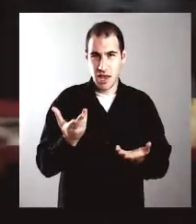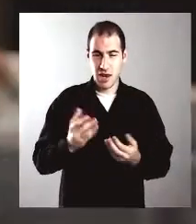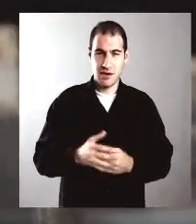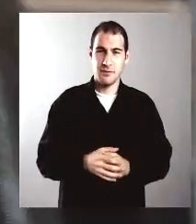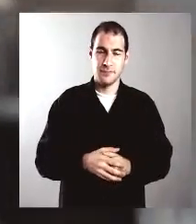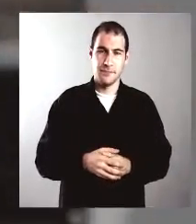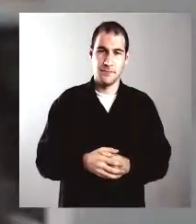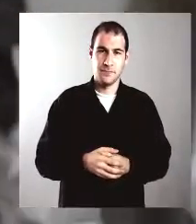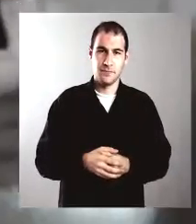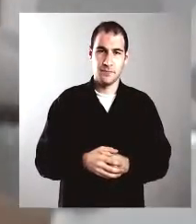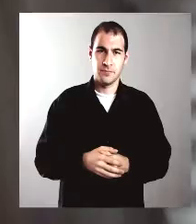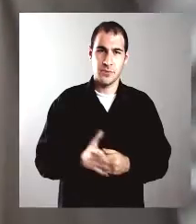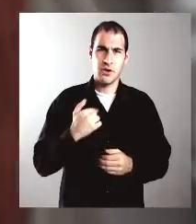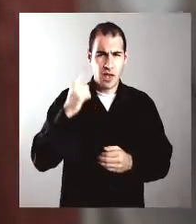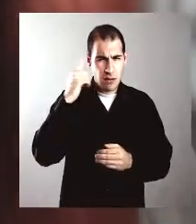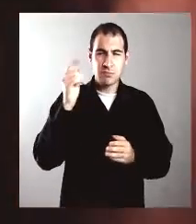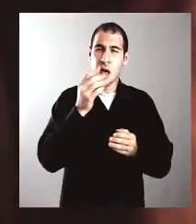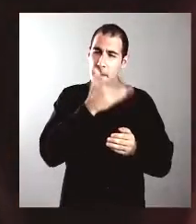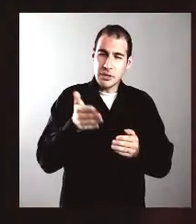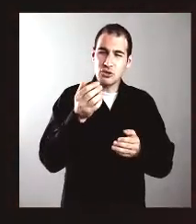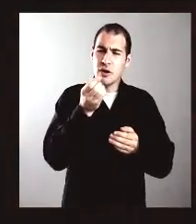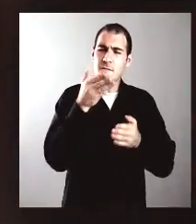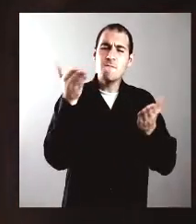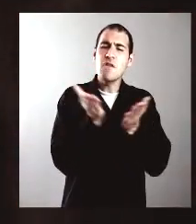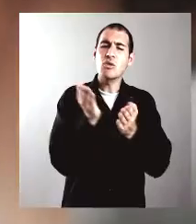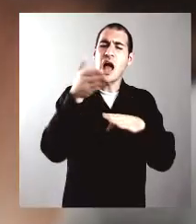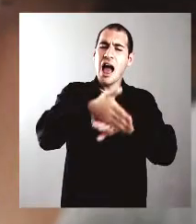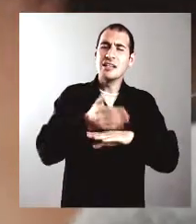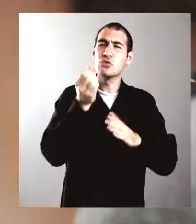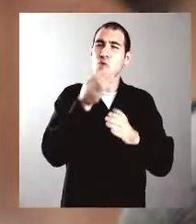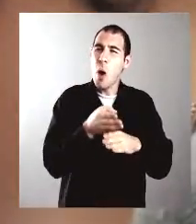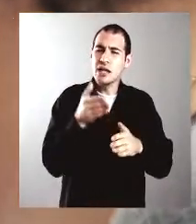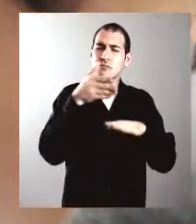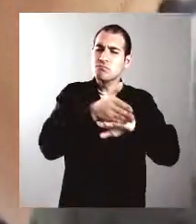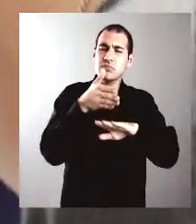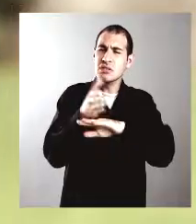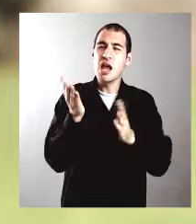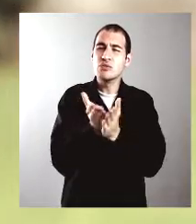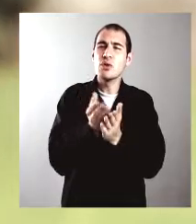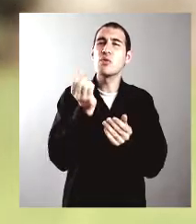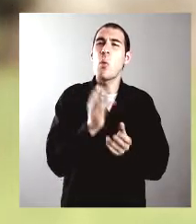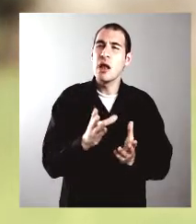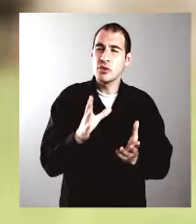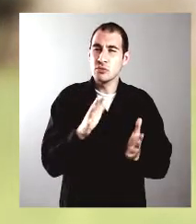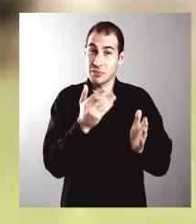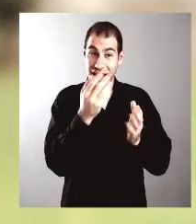si analizamos estadísticamente los ingresos a las diferentes carreras universitarias,